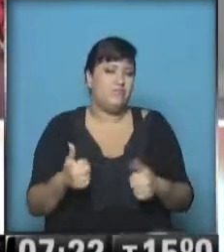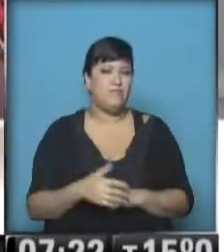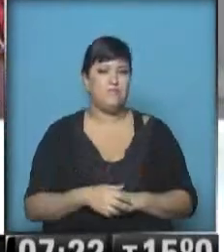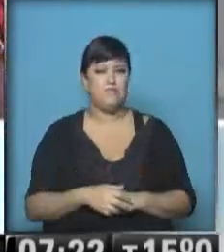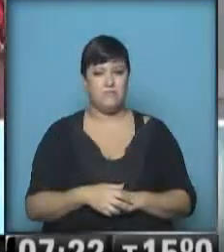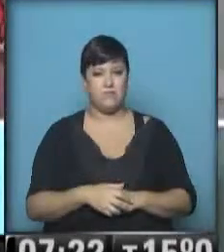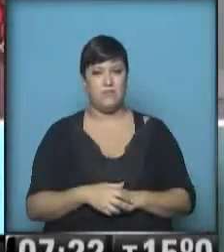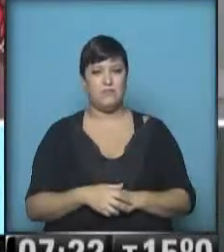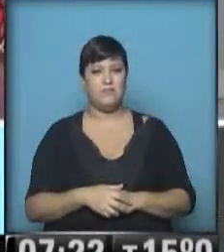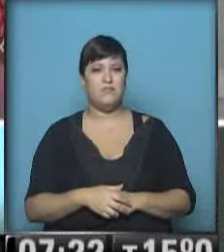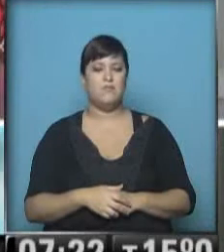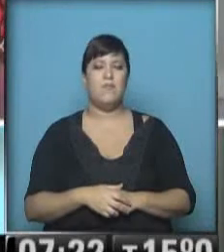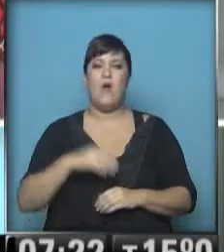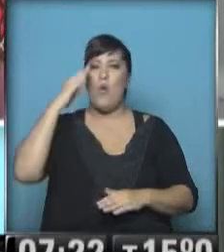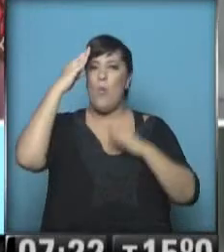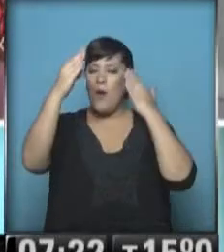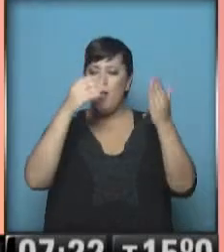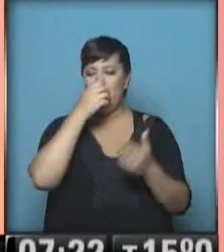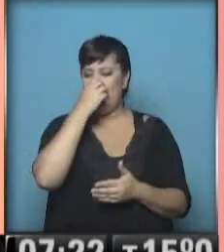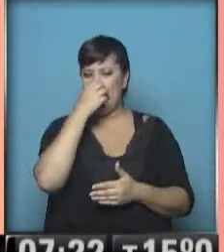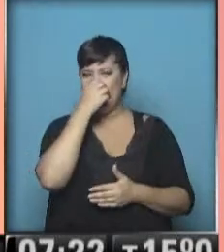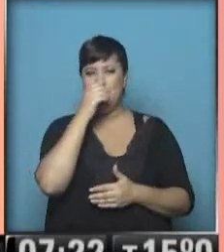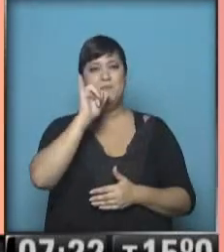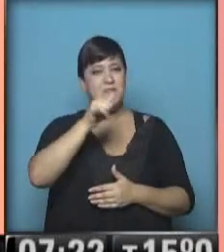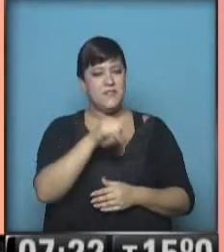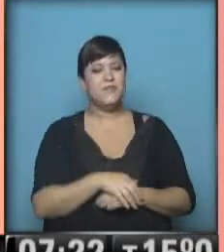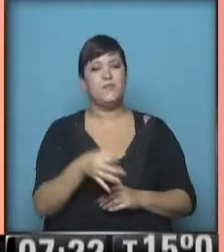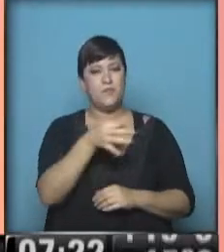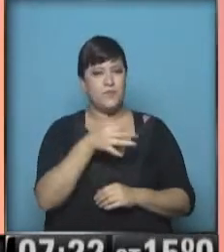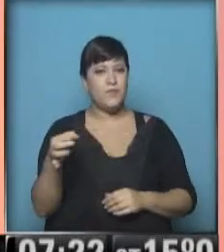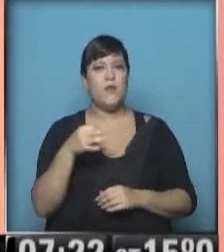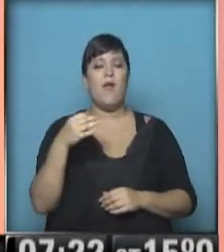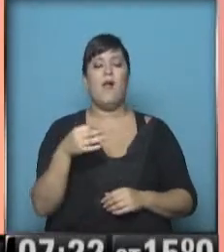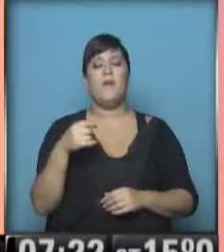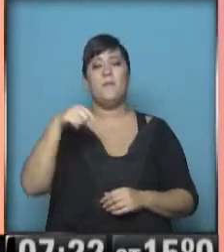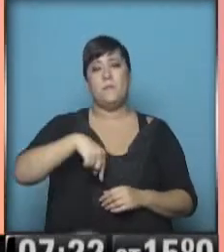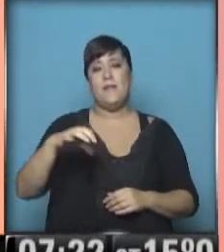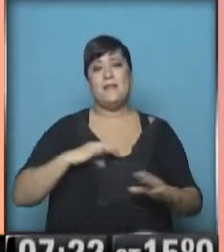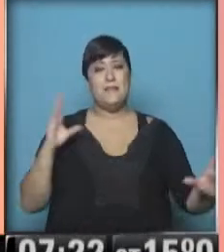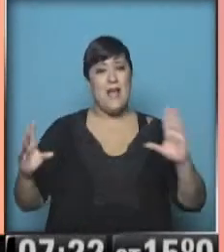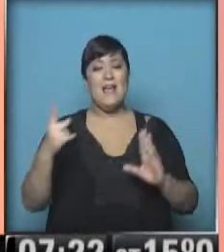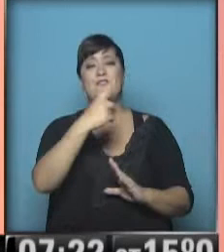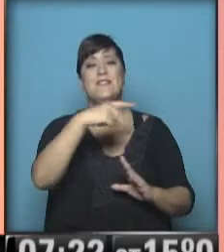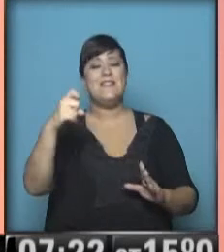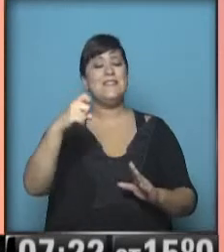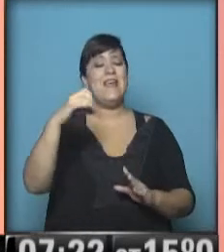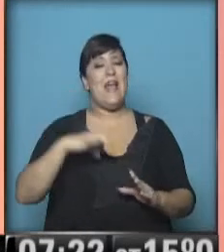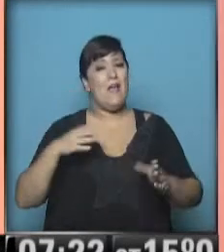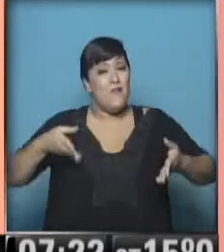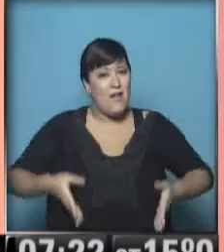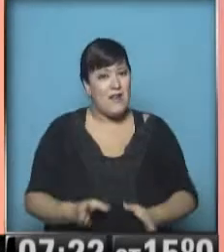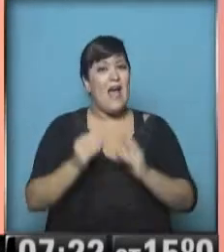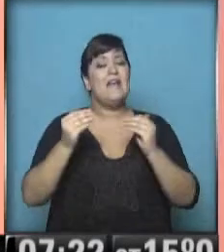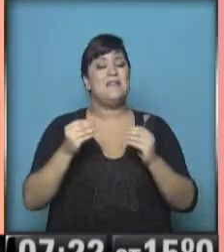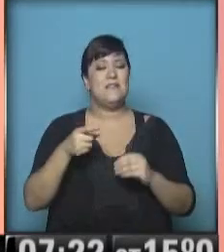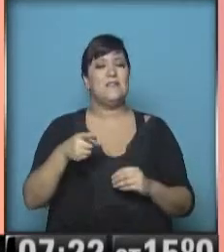Alejo. Buen día. Muy buenos días tengan ustedes. Y sí, estamos hablando en el año del centenario del nacimiento de uno de